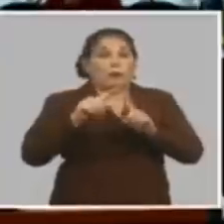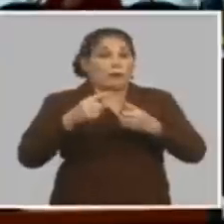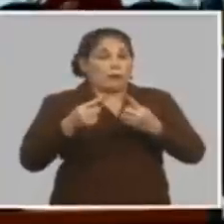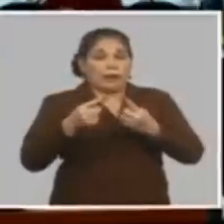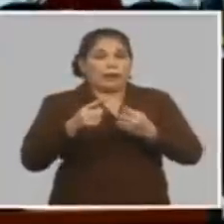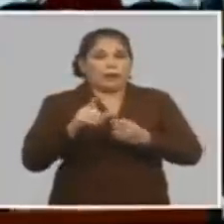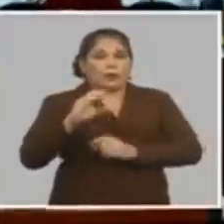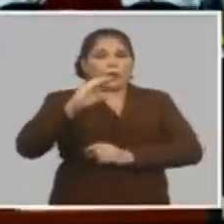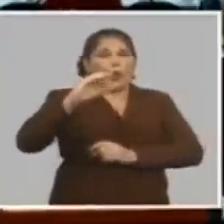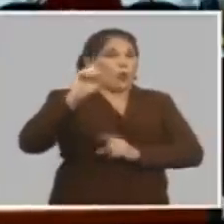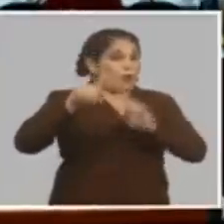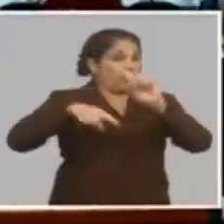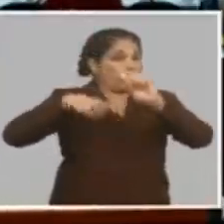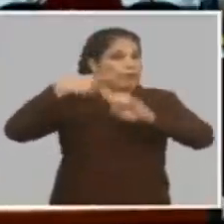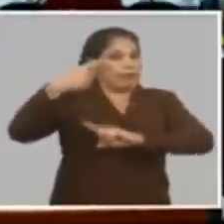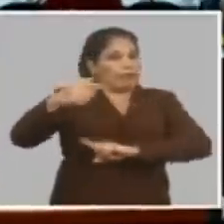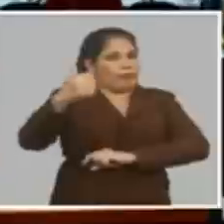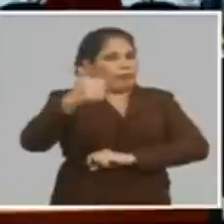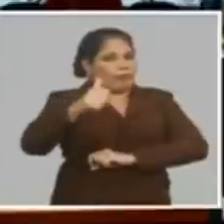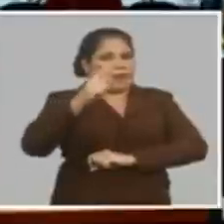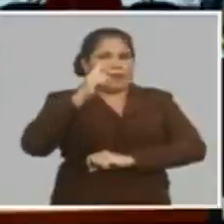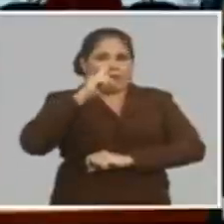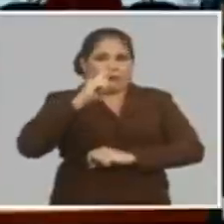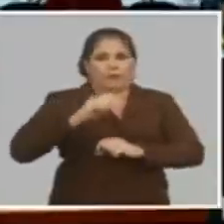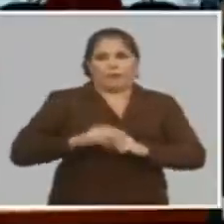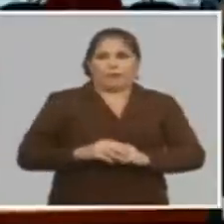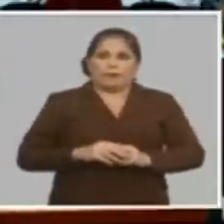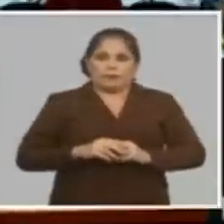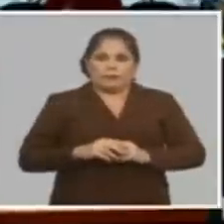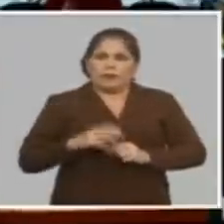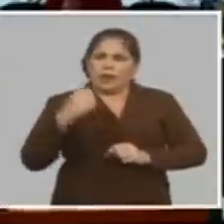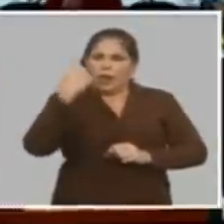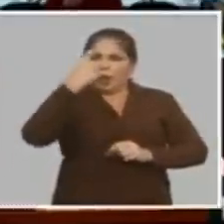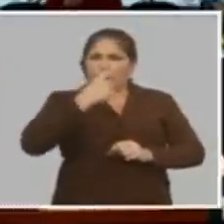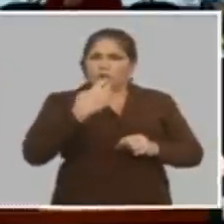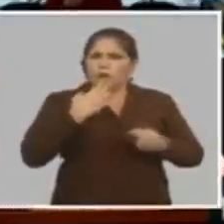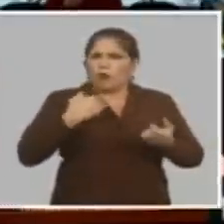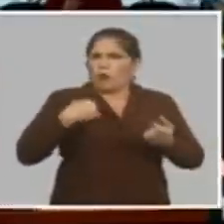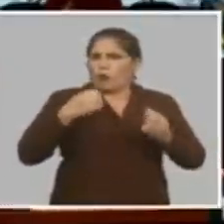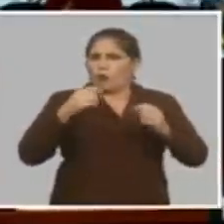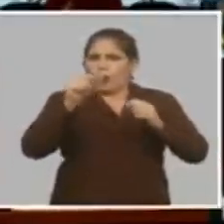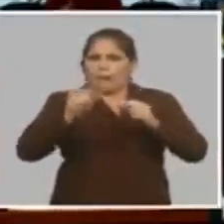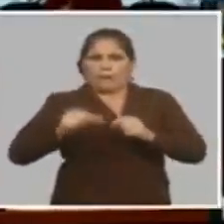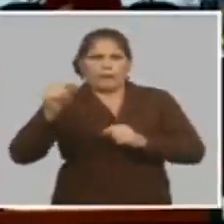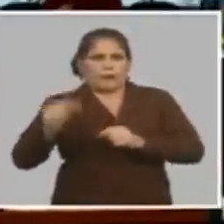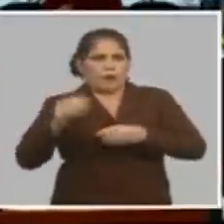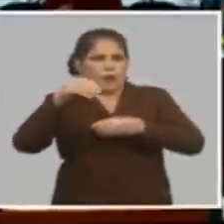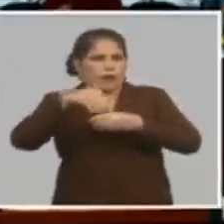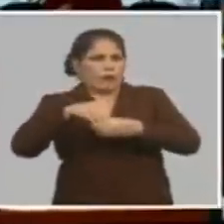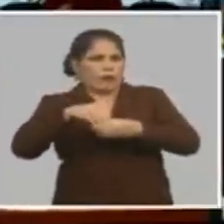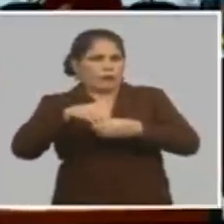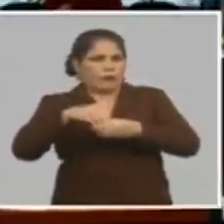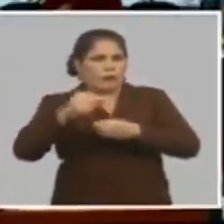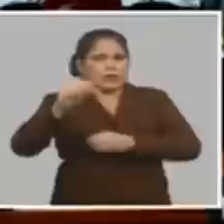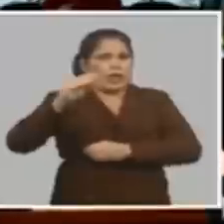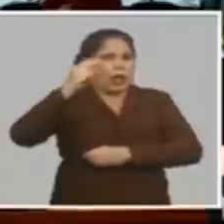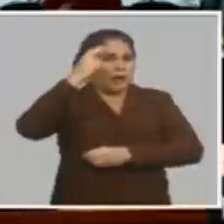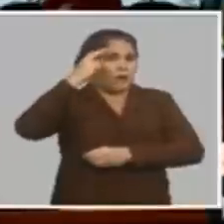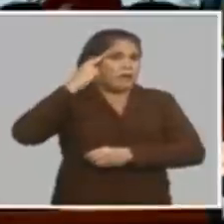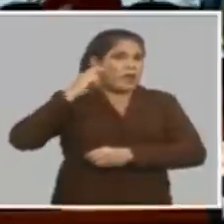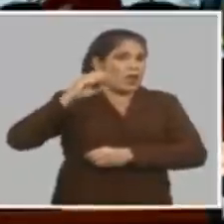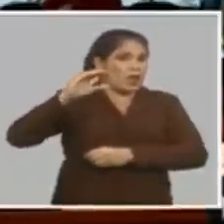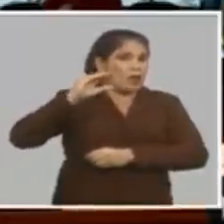embargo usted no cobra hasta 10 días después y la pregunta es ¿y cómo viven las personas con un salario viejo